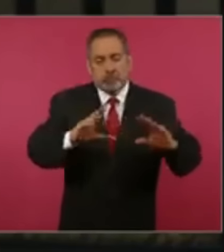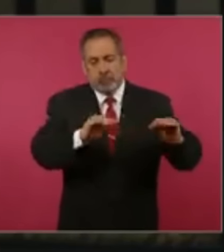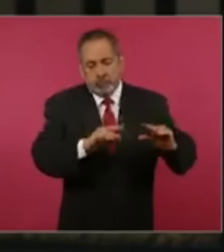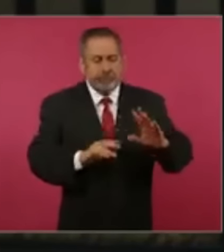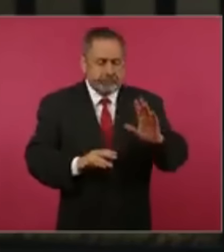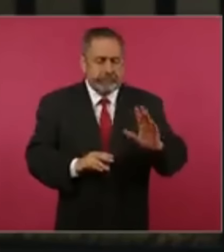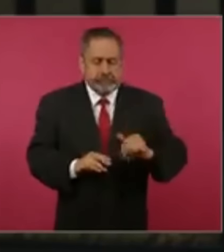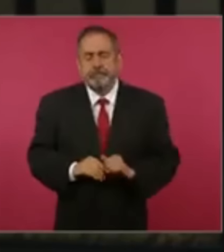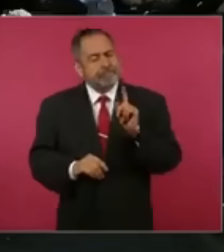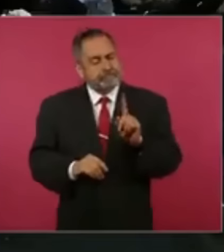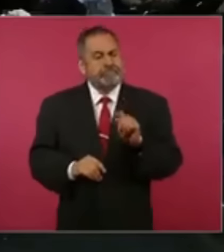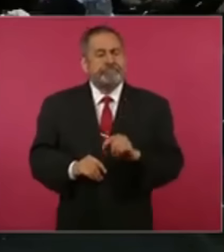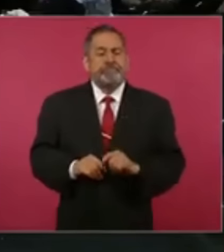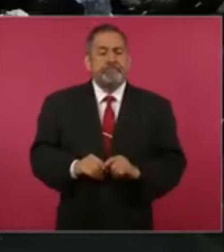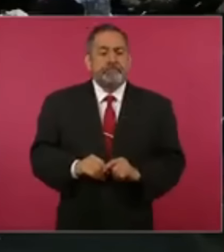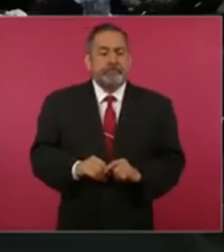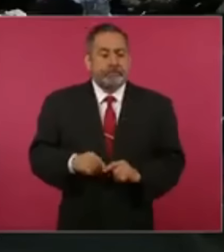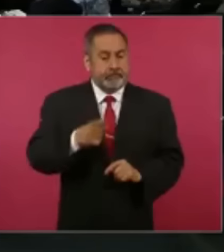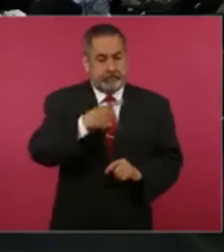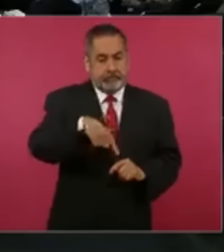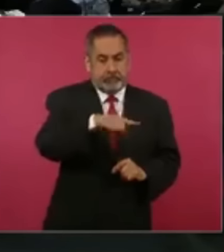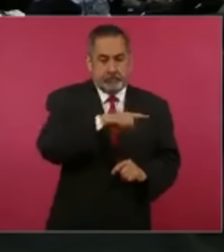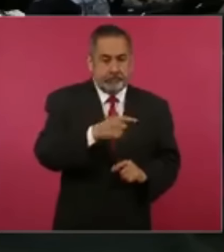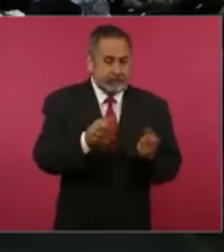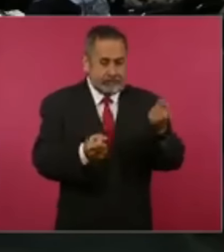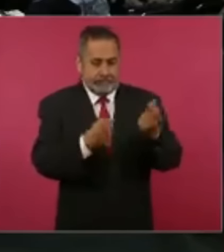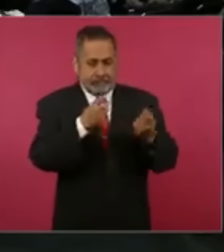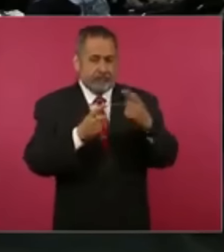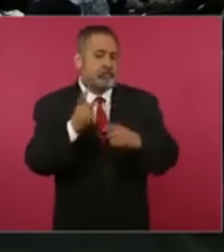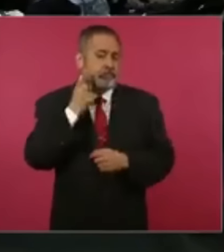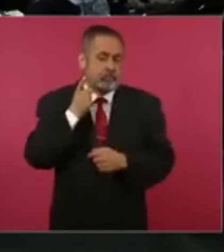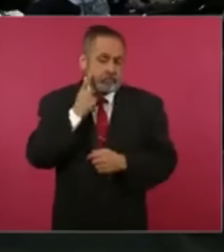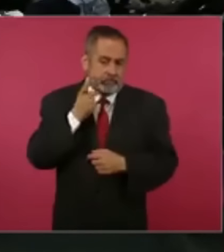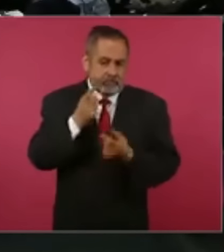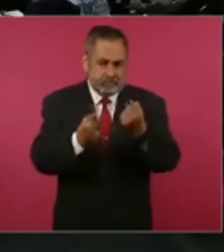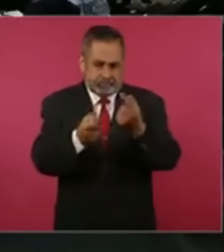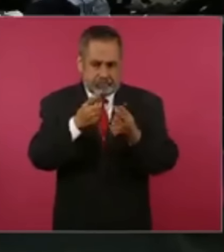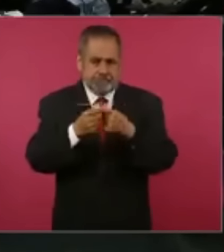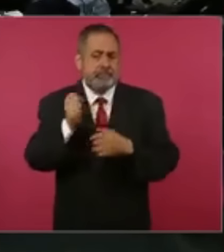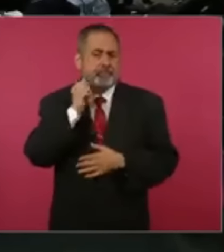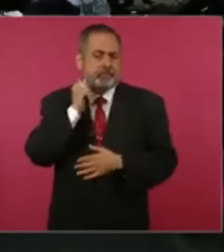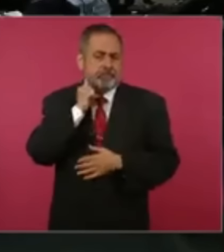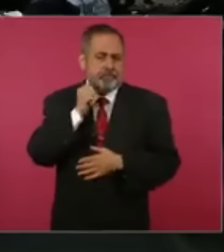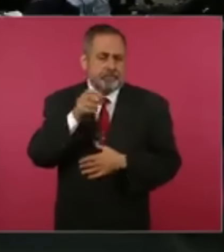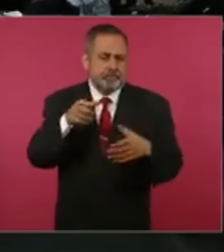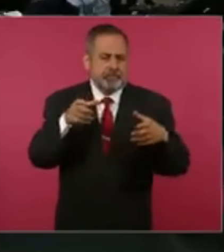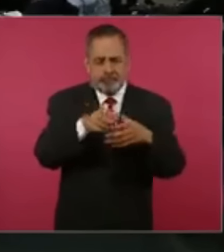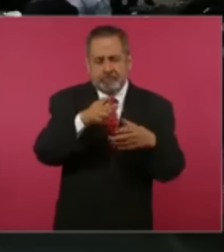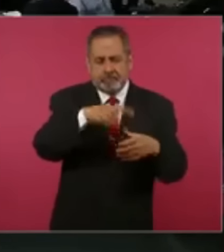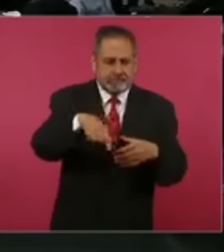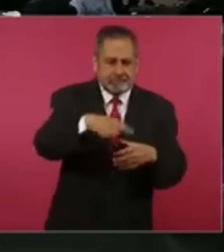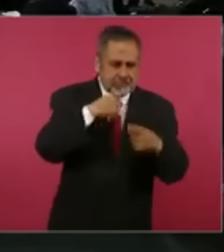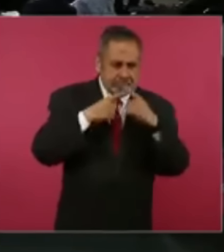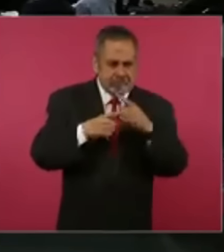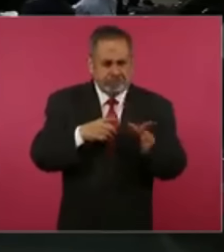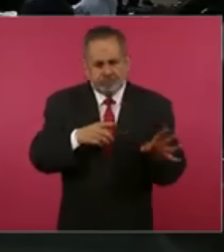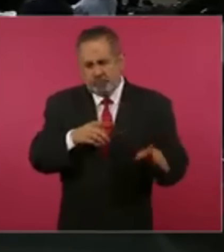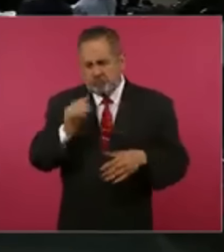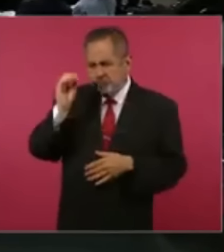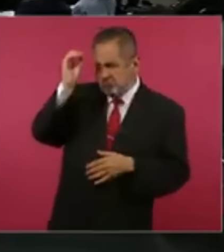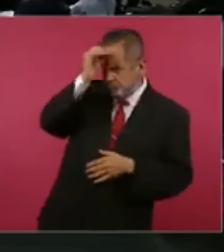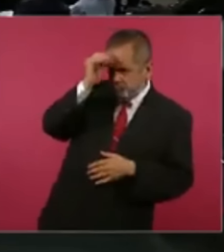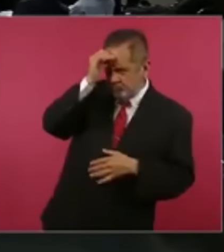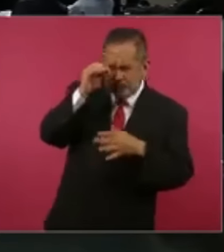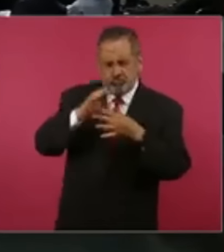En ese sentido, los diputados, o algunos diputados y algunos senadores y senadoras opinaron con